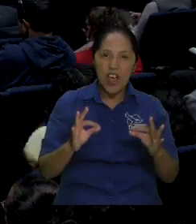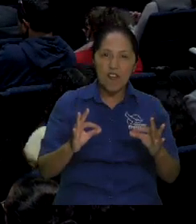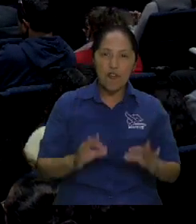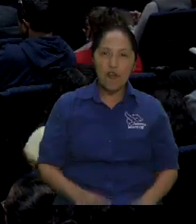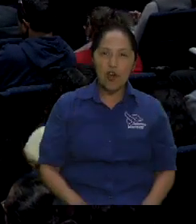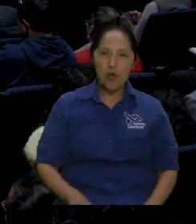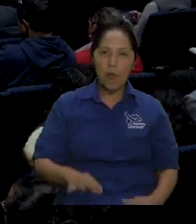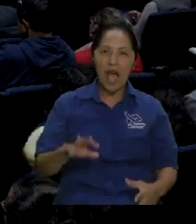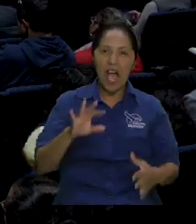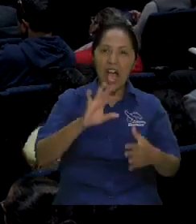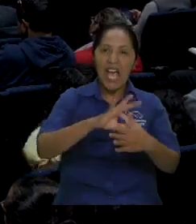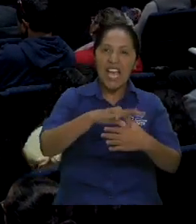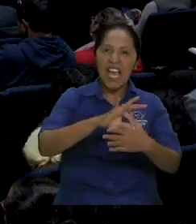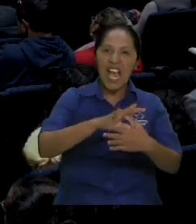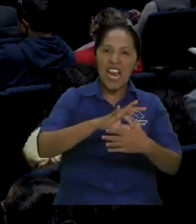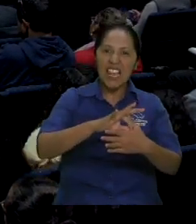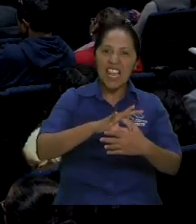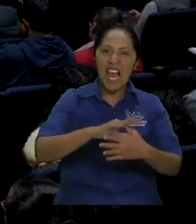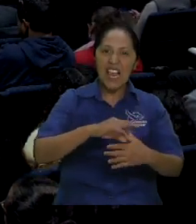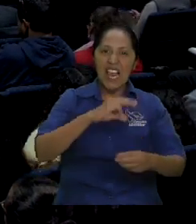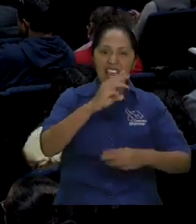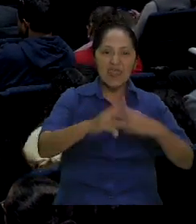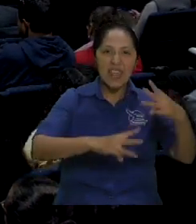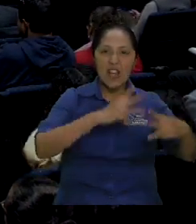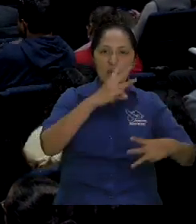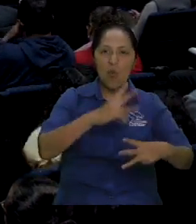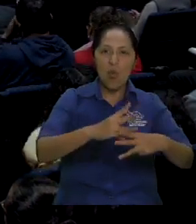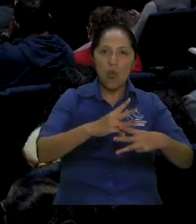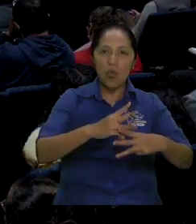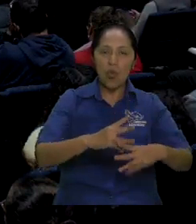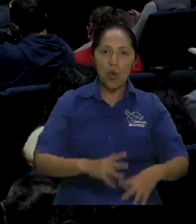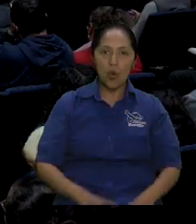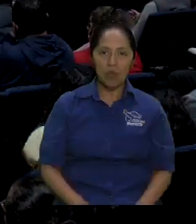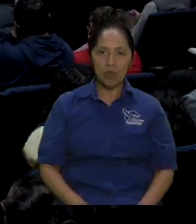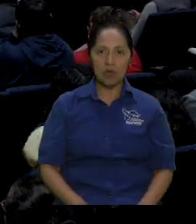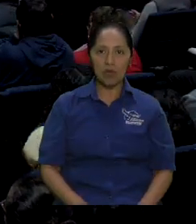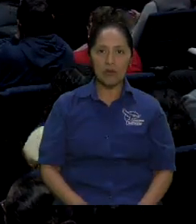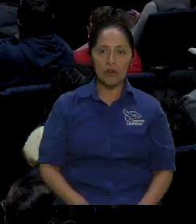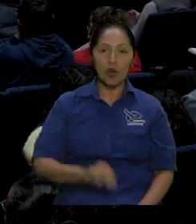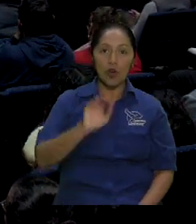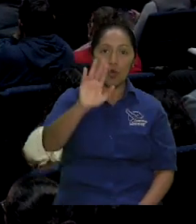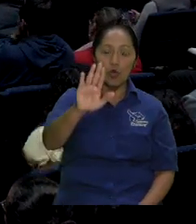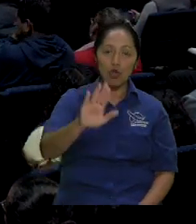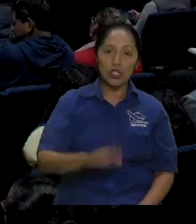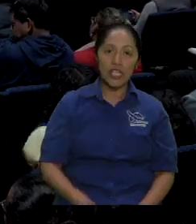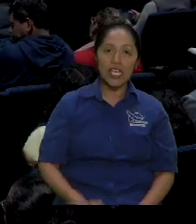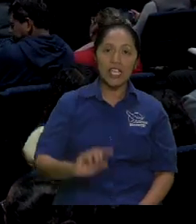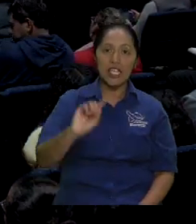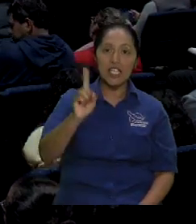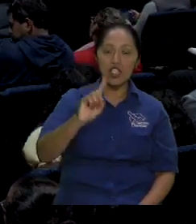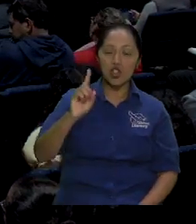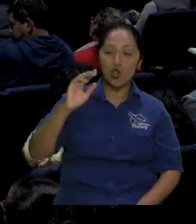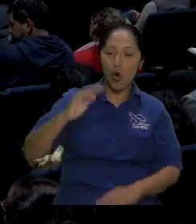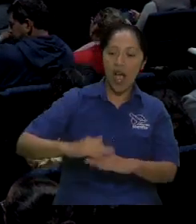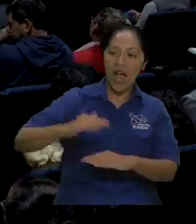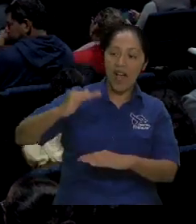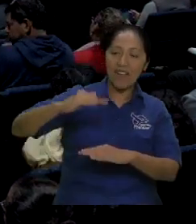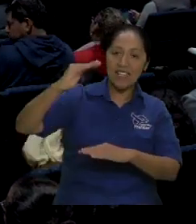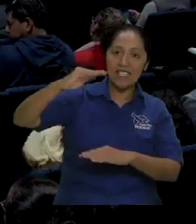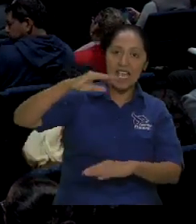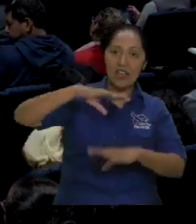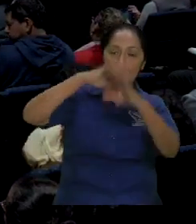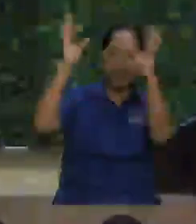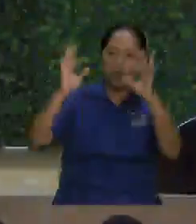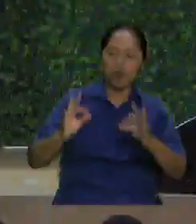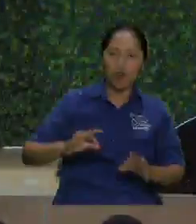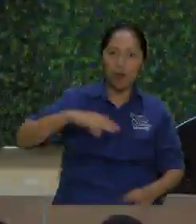Apolos y otros no aceptan a ninguno de los tres sino que los eliminan y dicen yo directo con Jesucristo yo soy de Jesucristo los cuatro están en la calle le